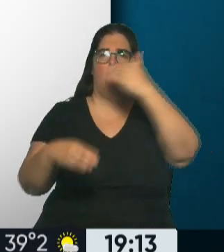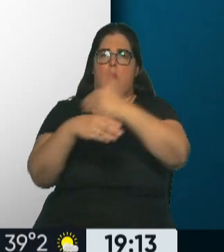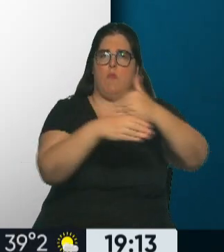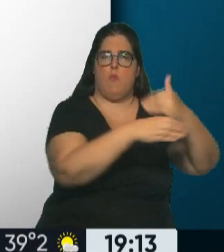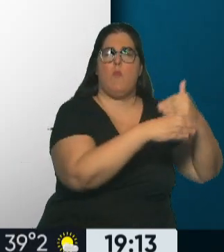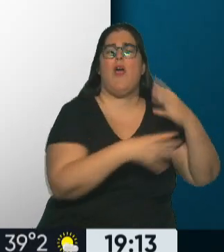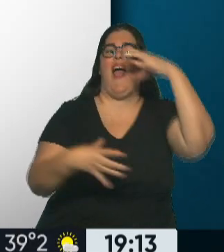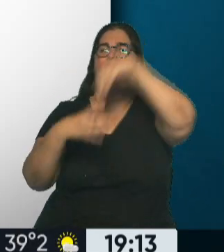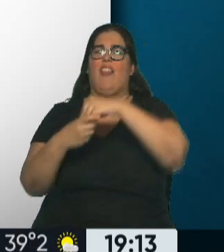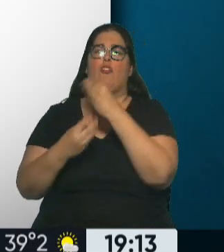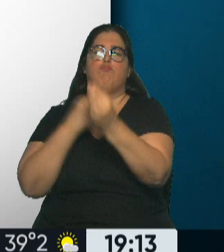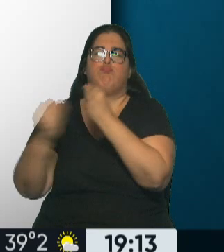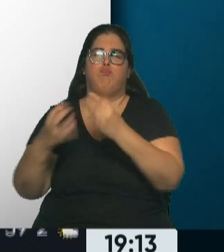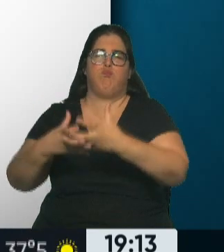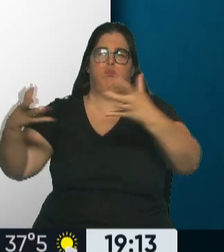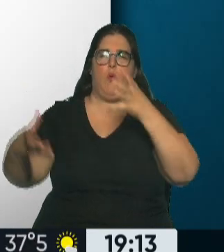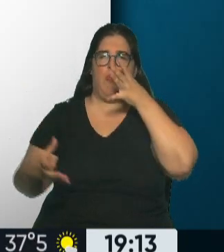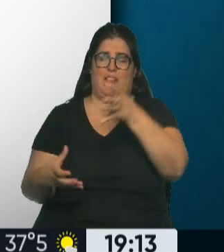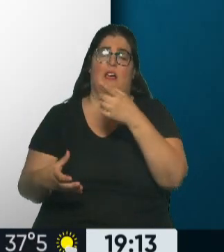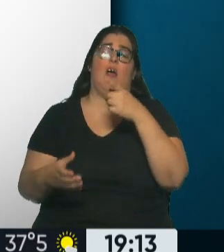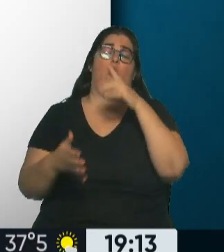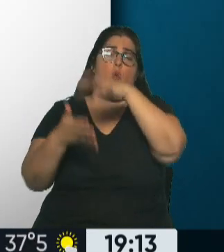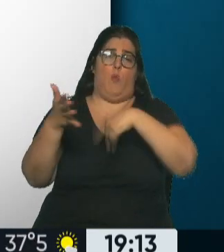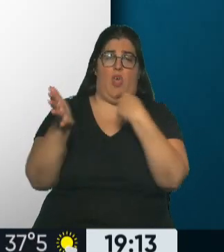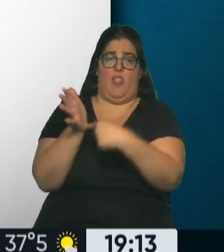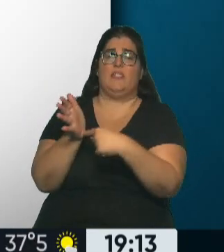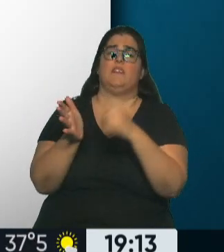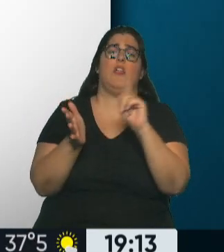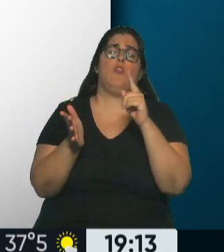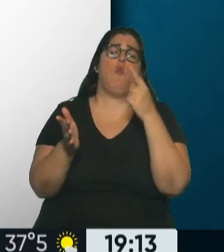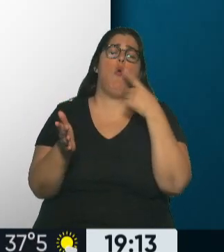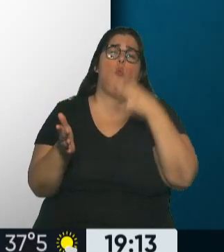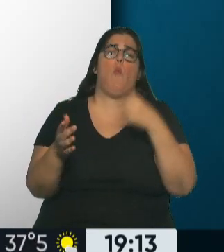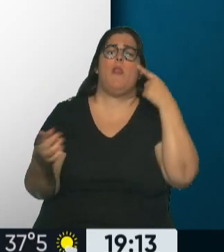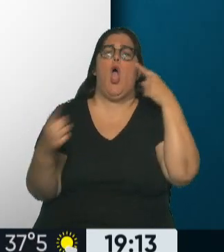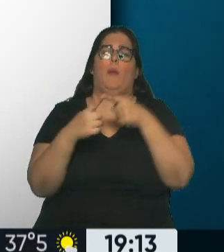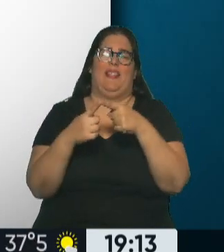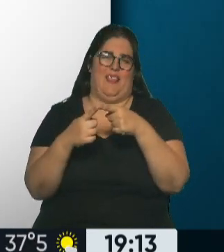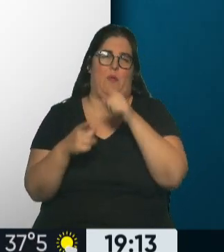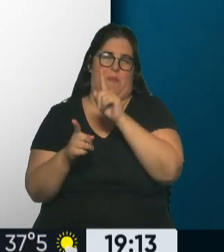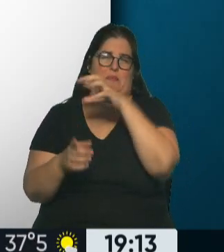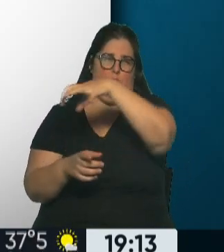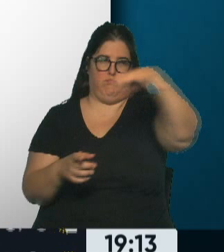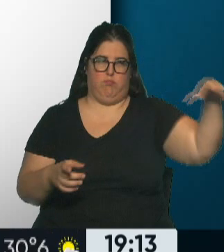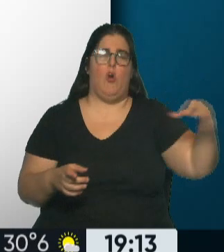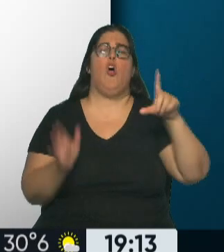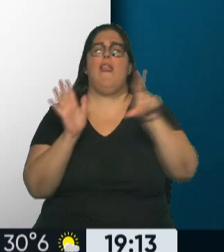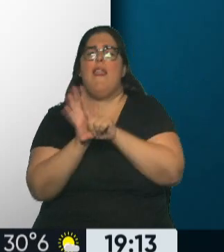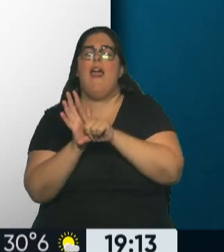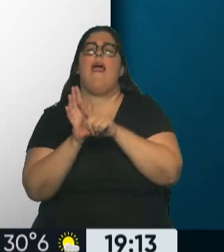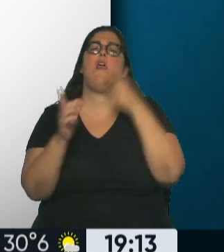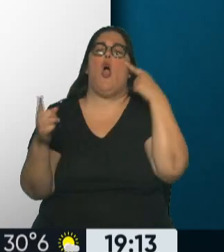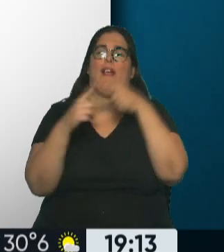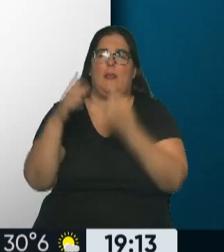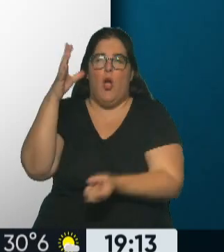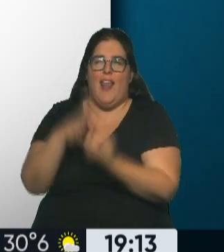superpobladas de personal que no cumplían, dice el comunicado, con las misiones y funciones dispuestas por las convenciones, la ley y los propósitos para los